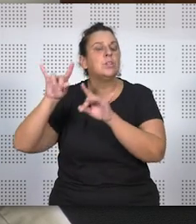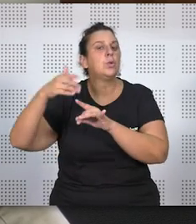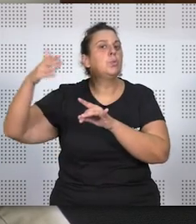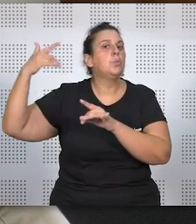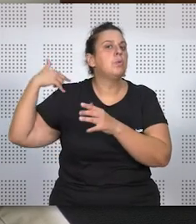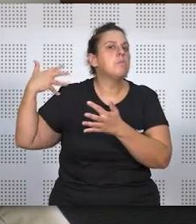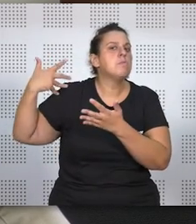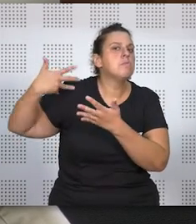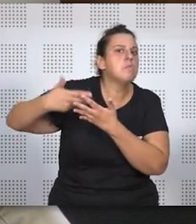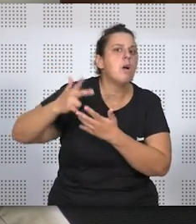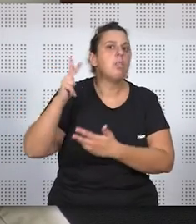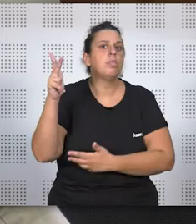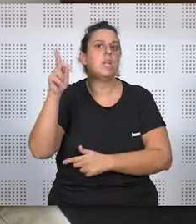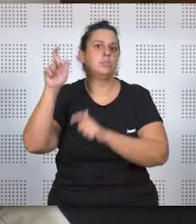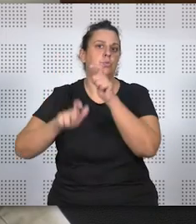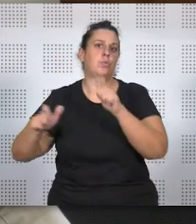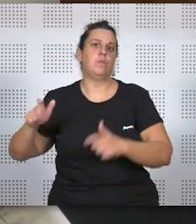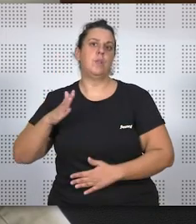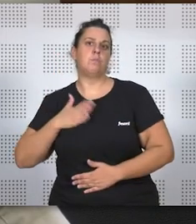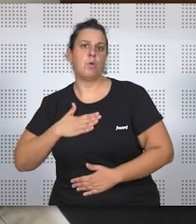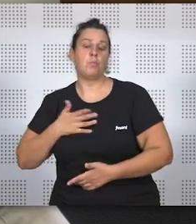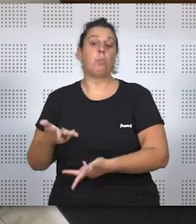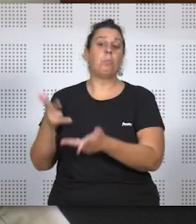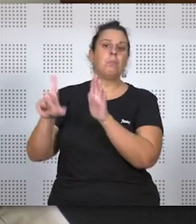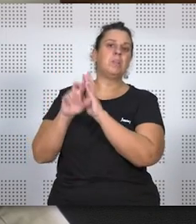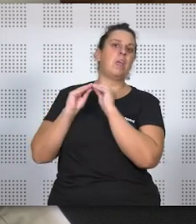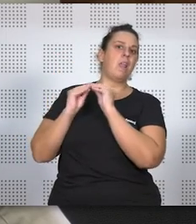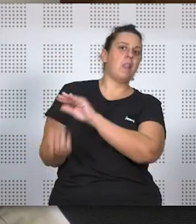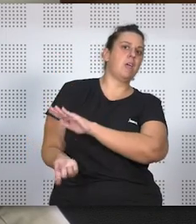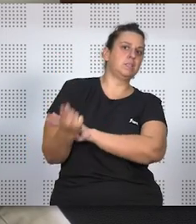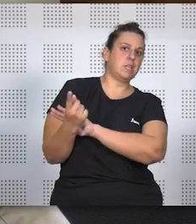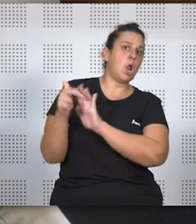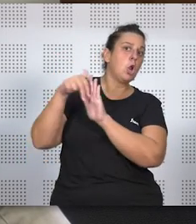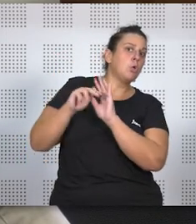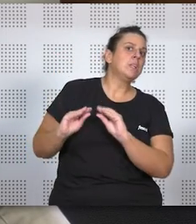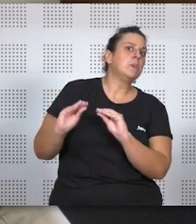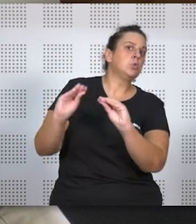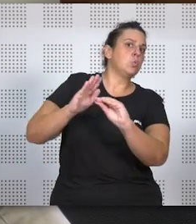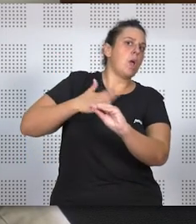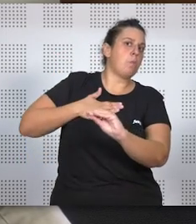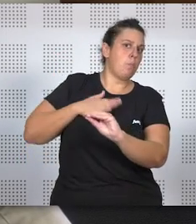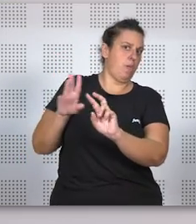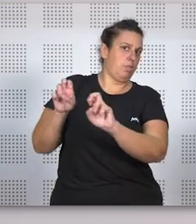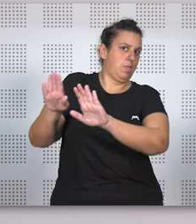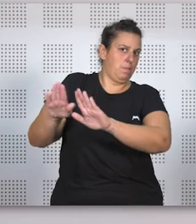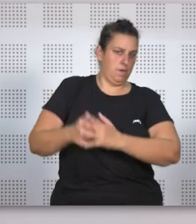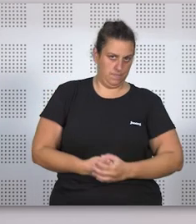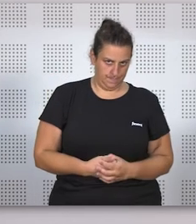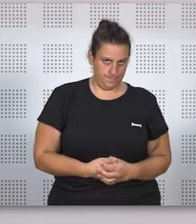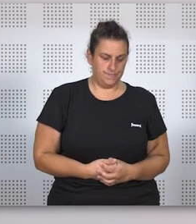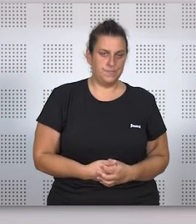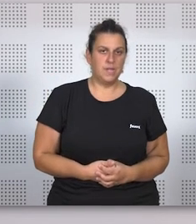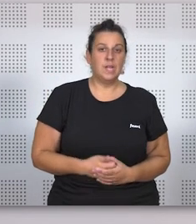recopilaron el derecho civil propio, que se les permite legislar, y por tanto tiene una legislación o una normativa propia en esta materia. Y